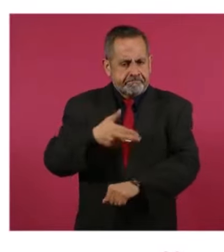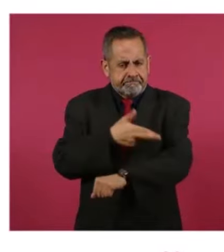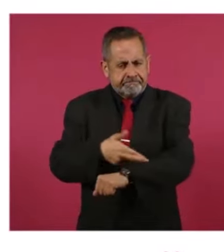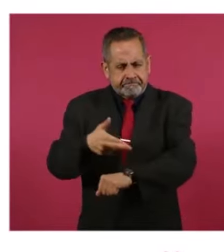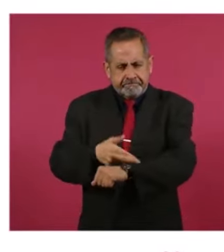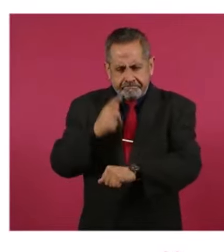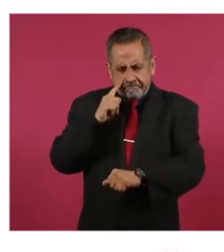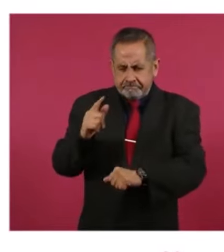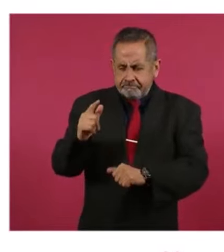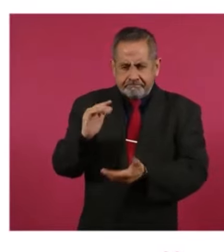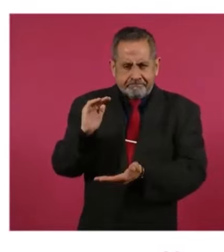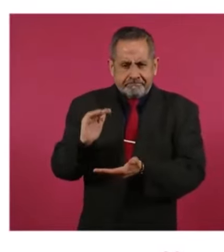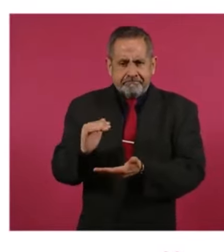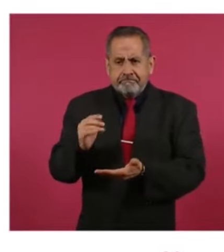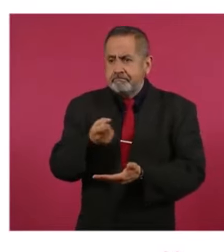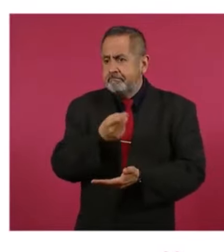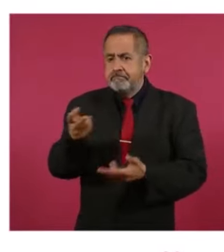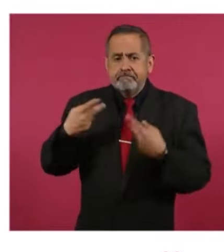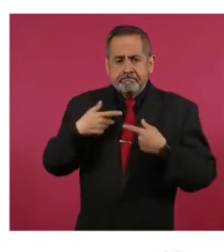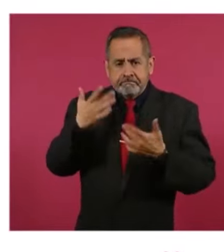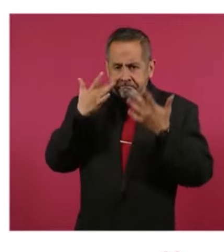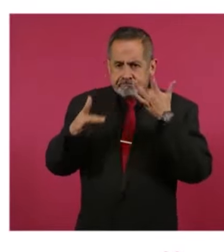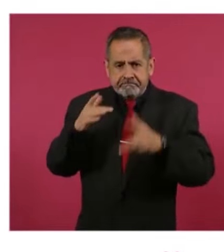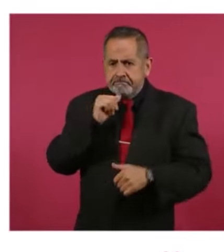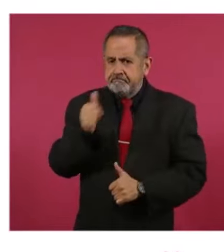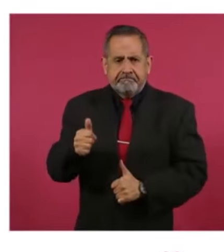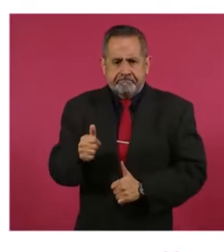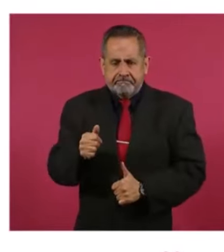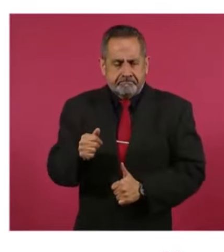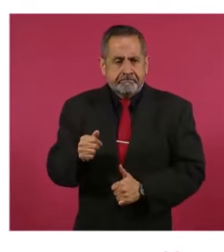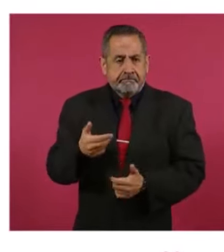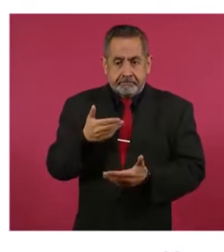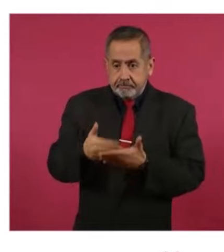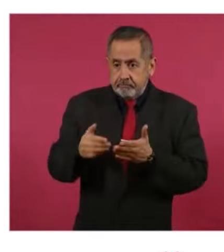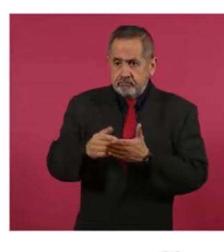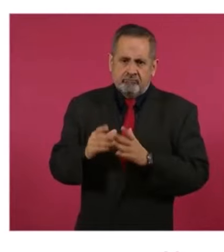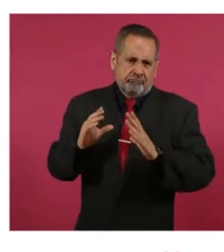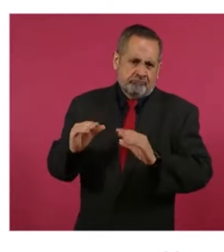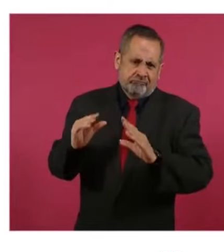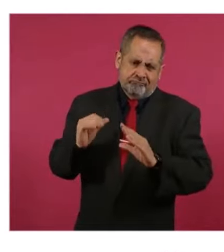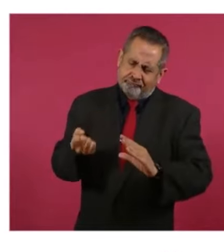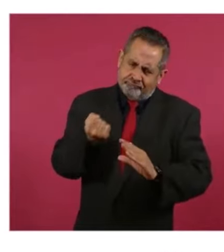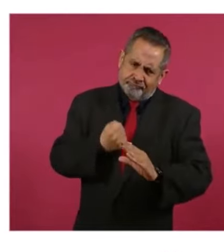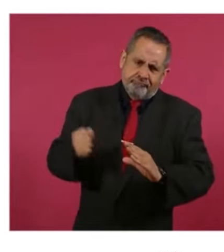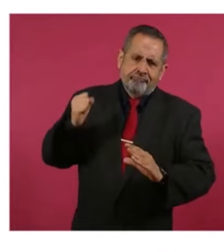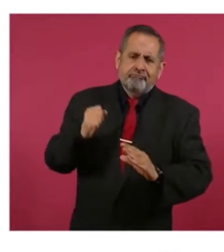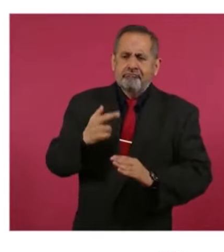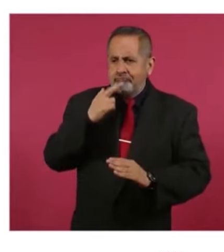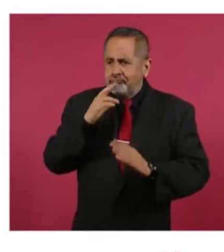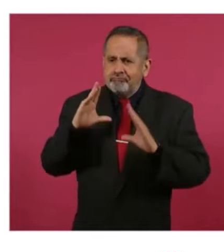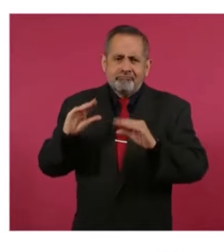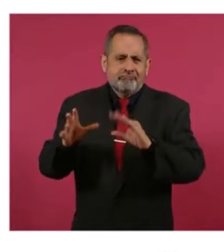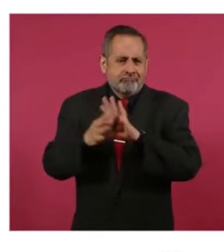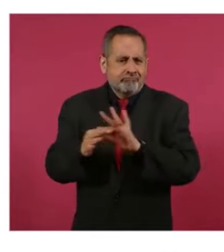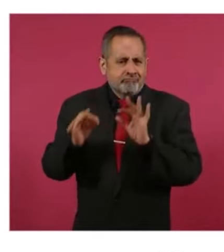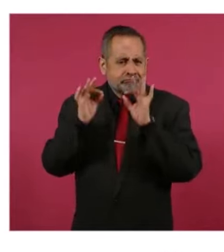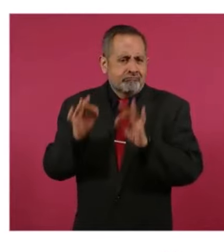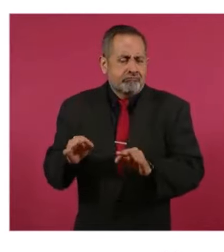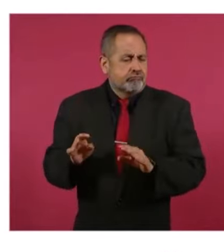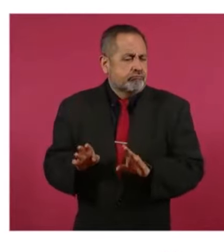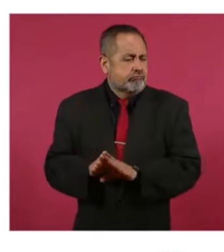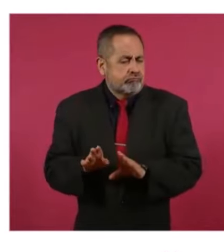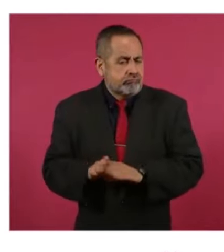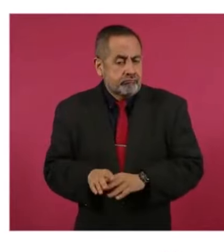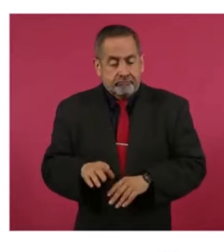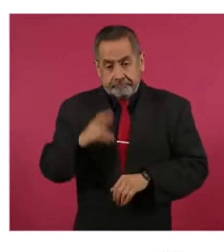una alta eficiencia en el sistema educativo, la cual se puede apreciar recordando que